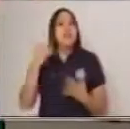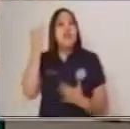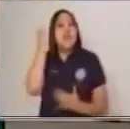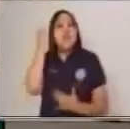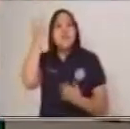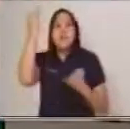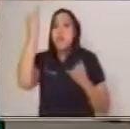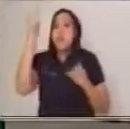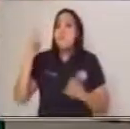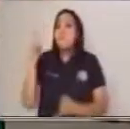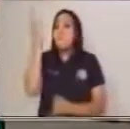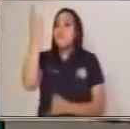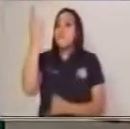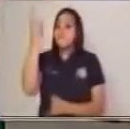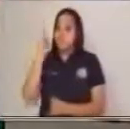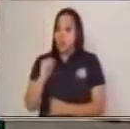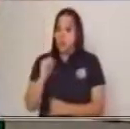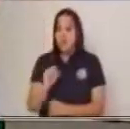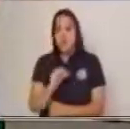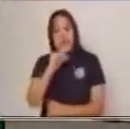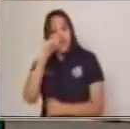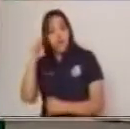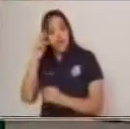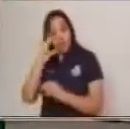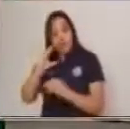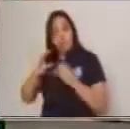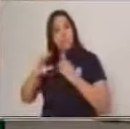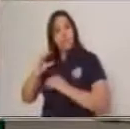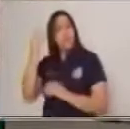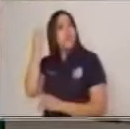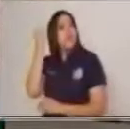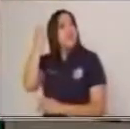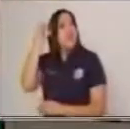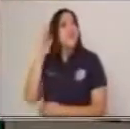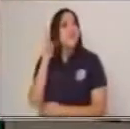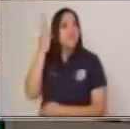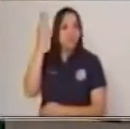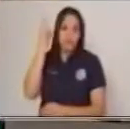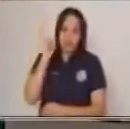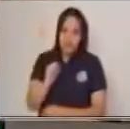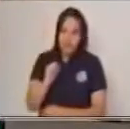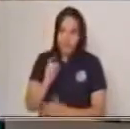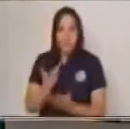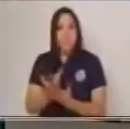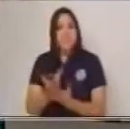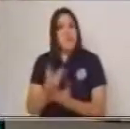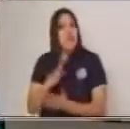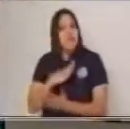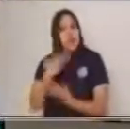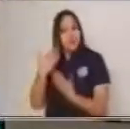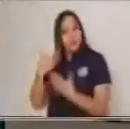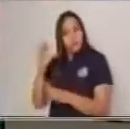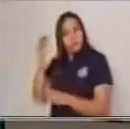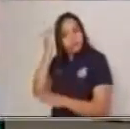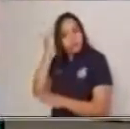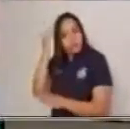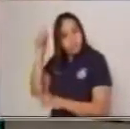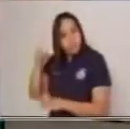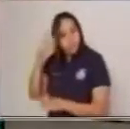principal y las demás van a ser las ideas secundarias. Teniendo en cuenta entonces